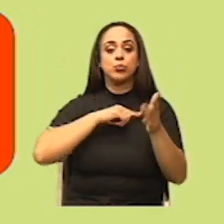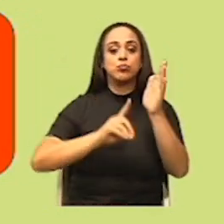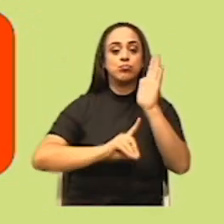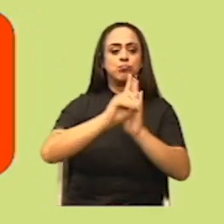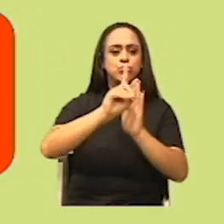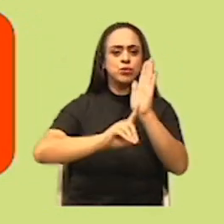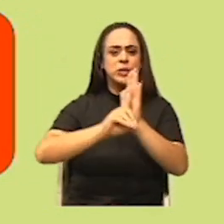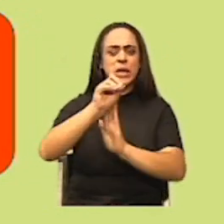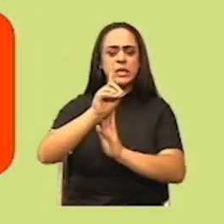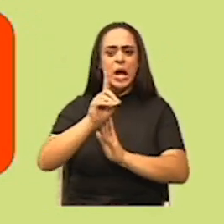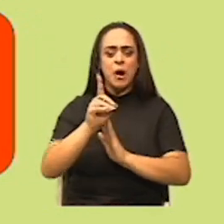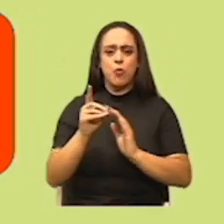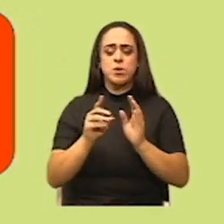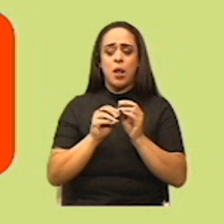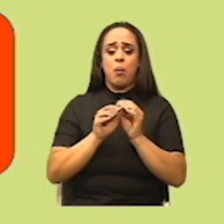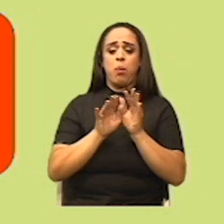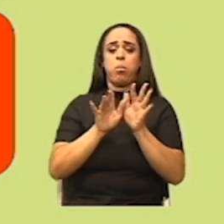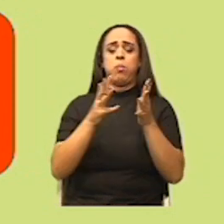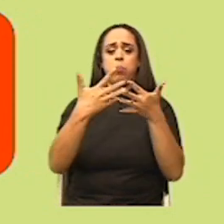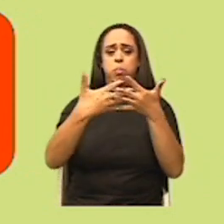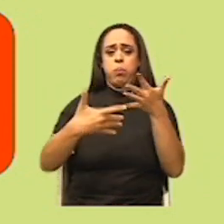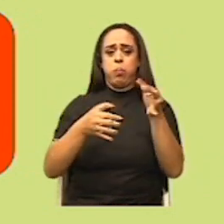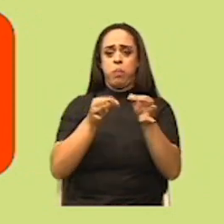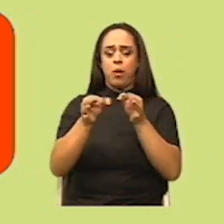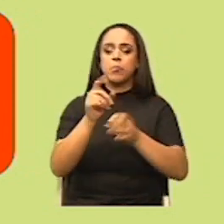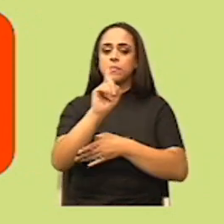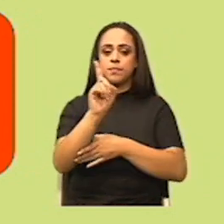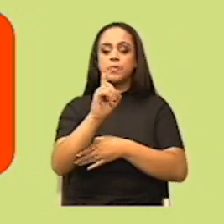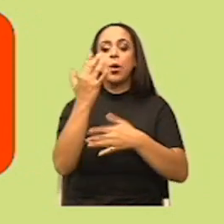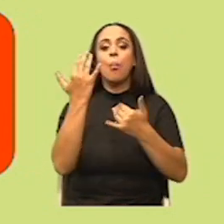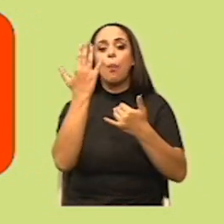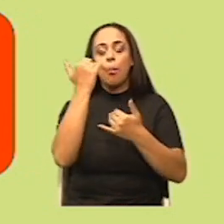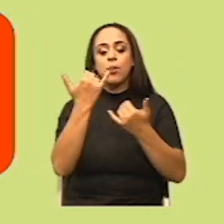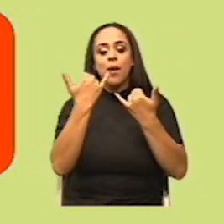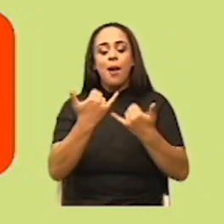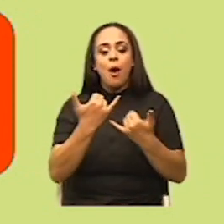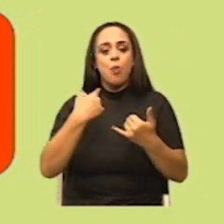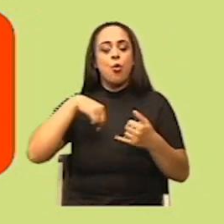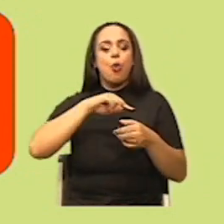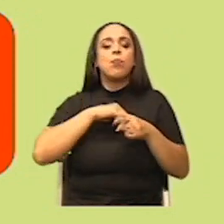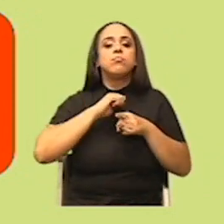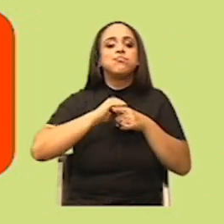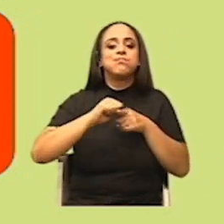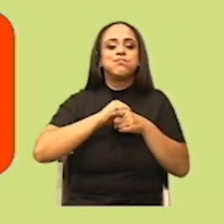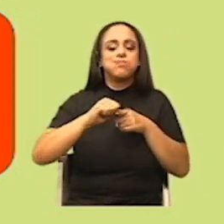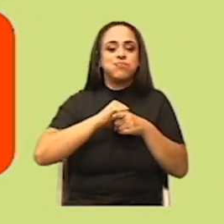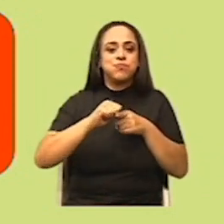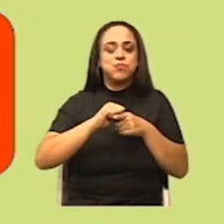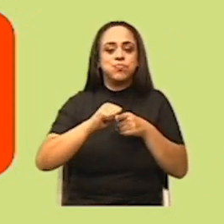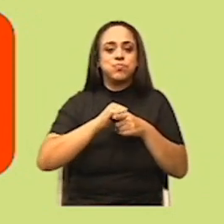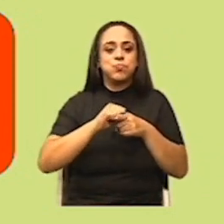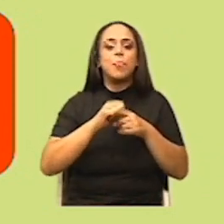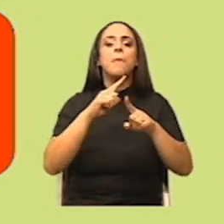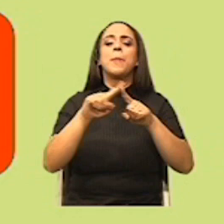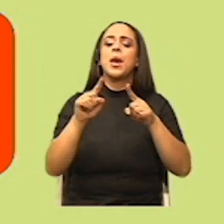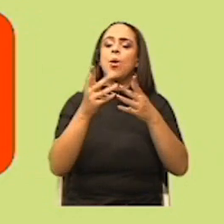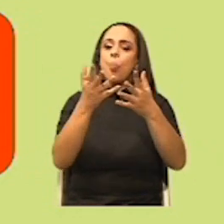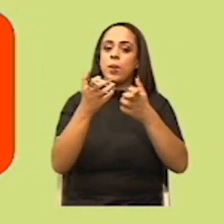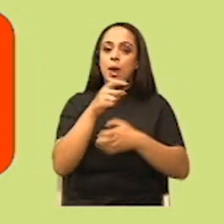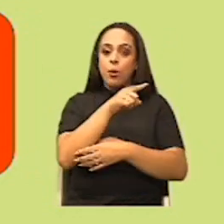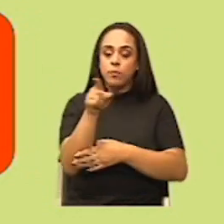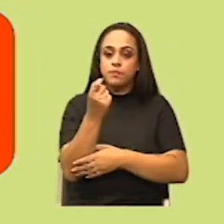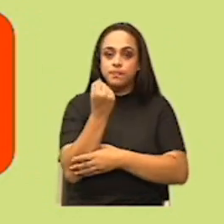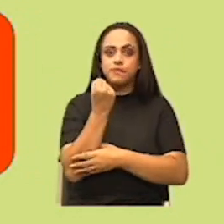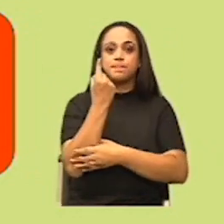esta fórmula de la segunda ley de Newton. ¿Por qué? Porque estamos realizando un repaso de los enunciados, pero sí quiero que comprendamos